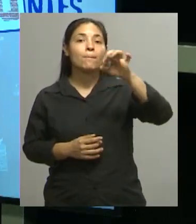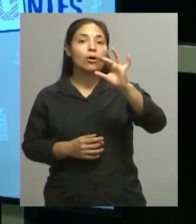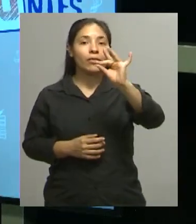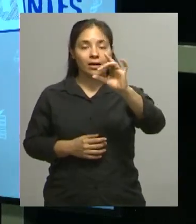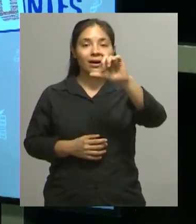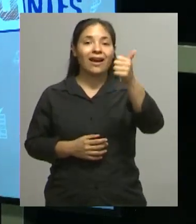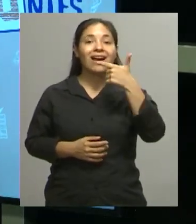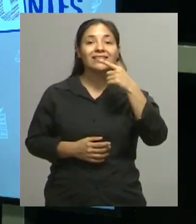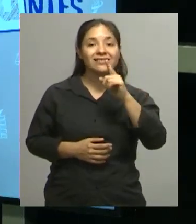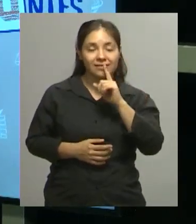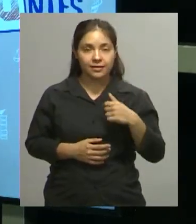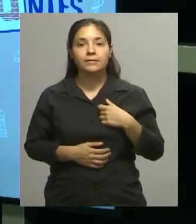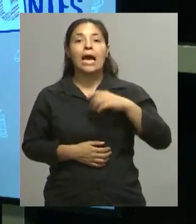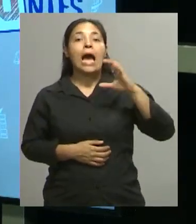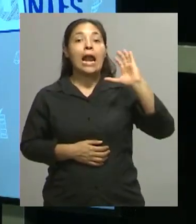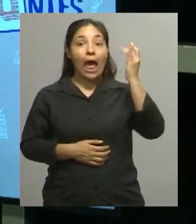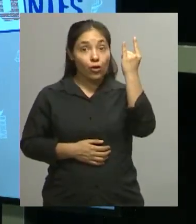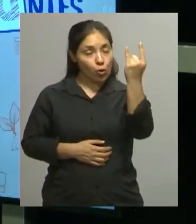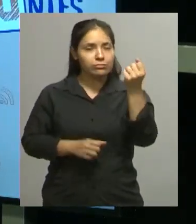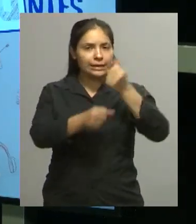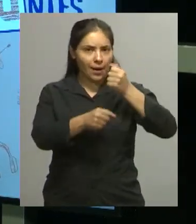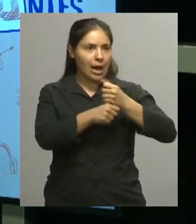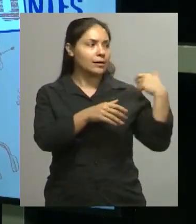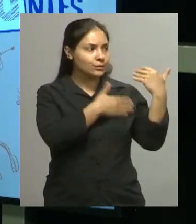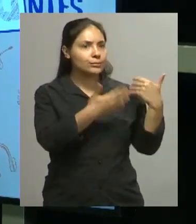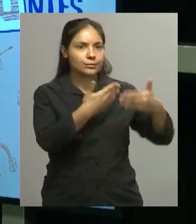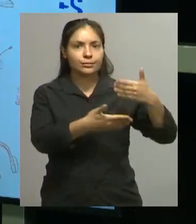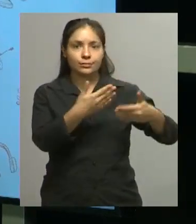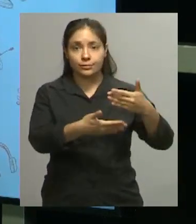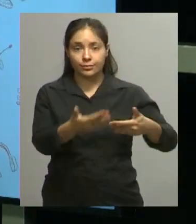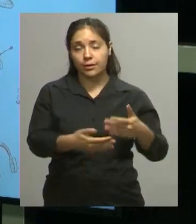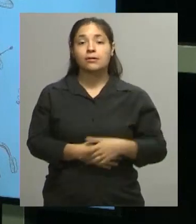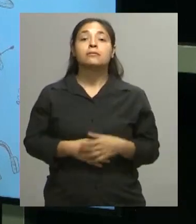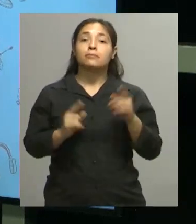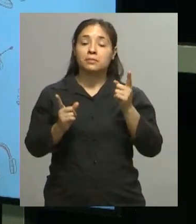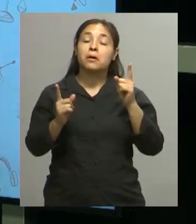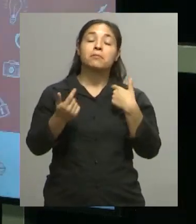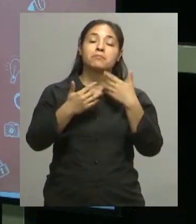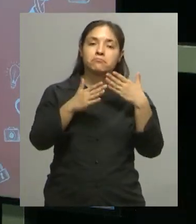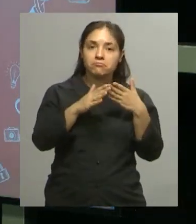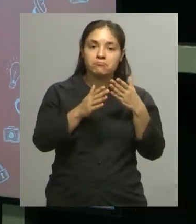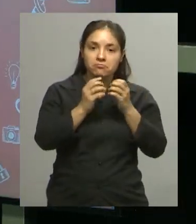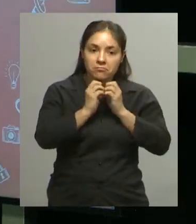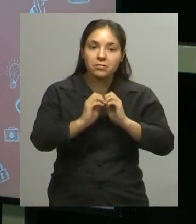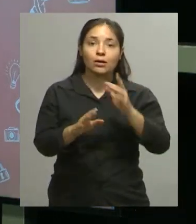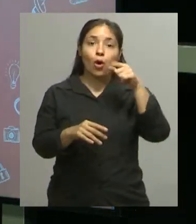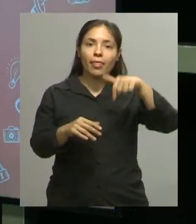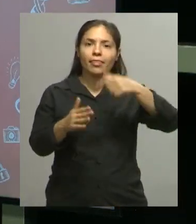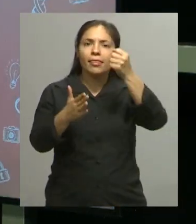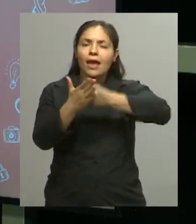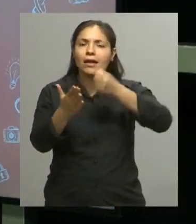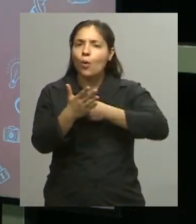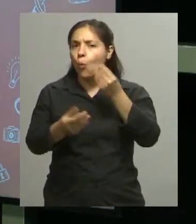con esto desde hace tiempo y obviamente en esto de ir haciéndose camino, hoy por hoy el desafío es trabajar